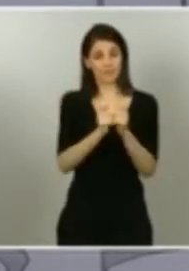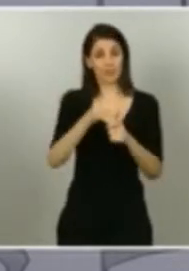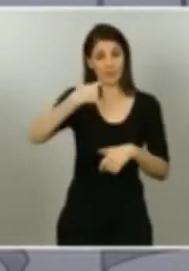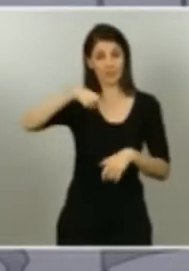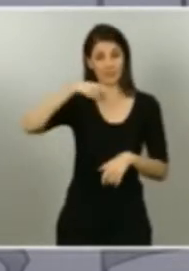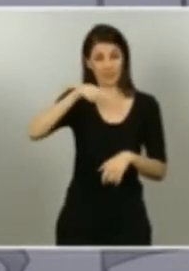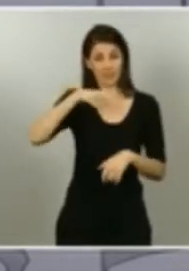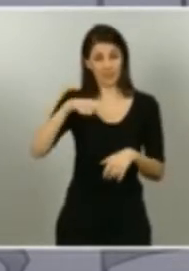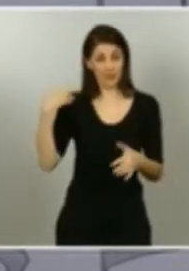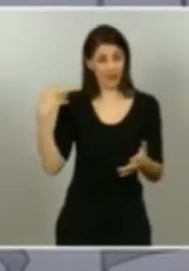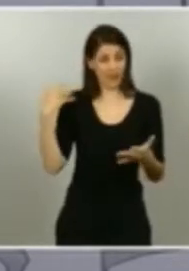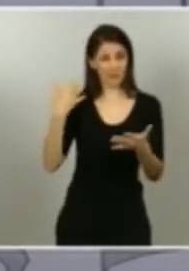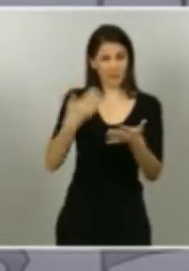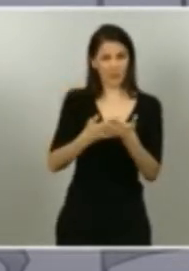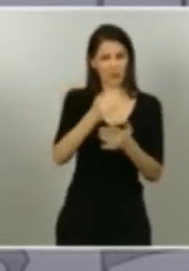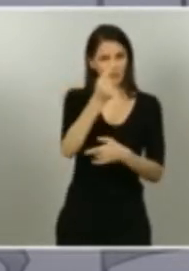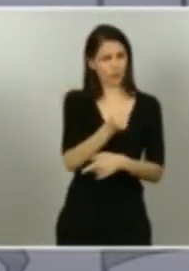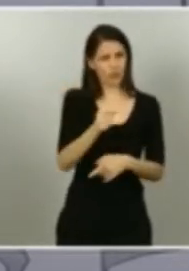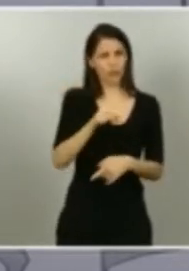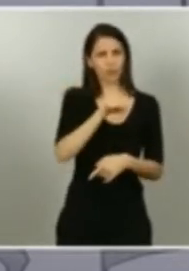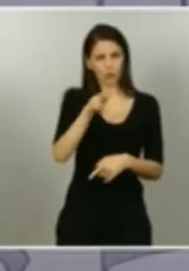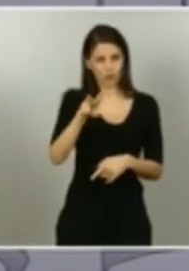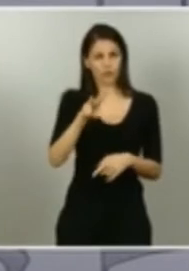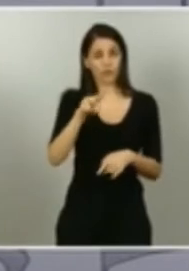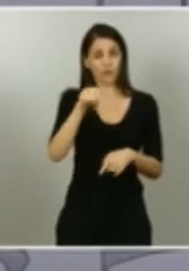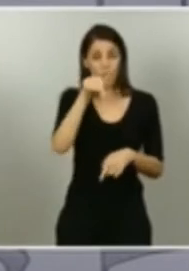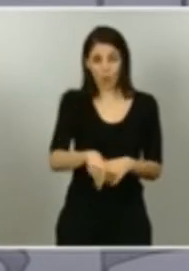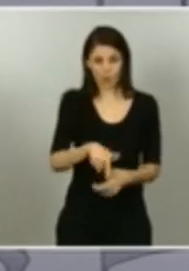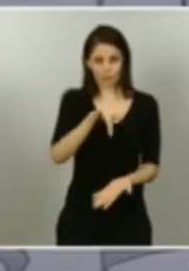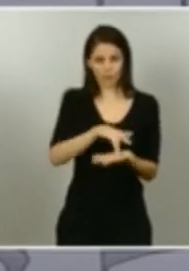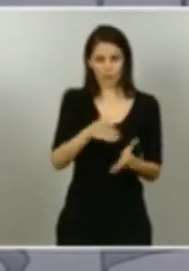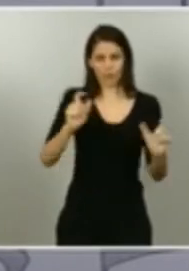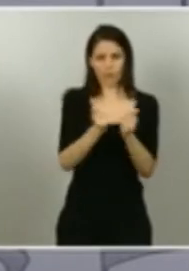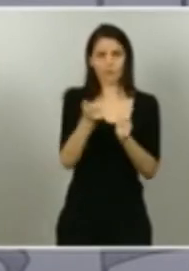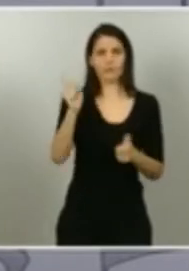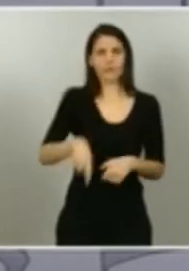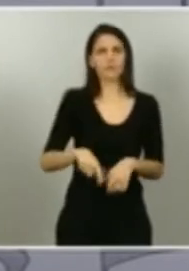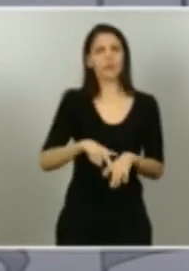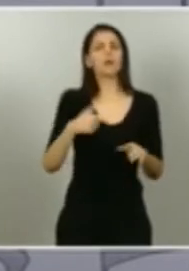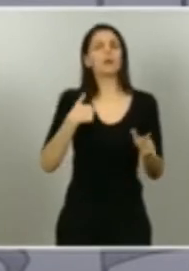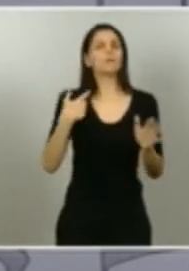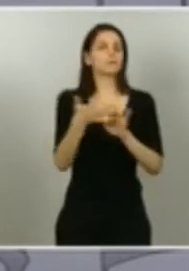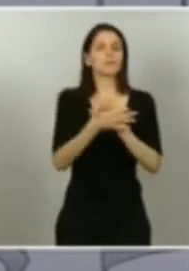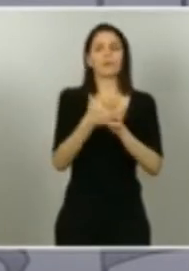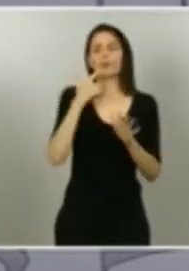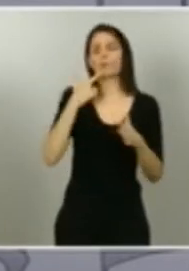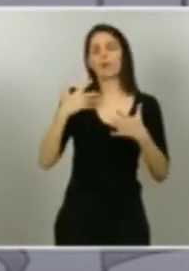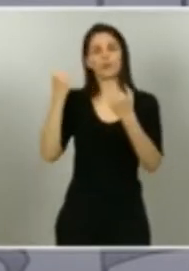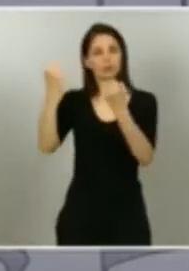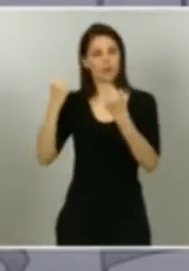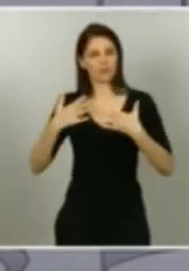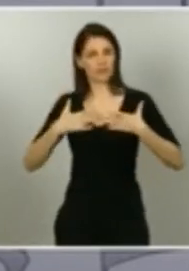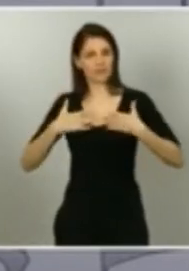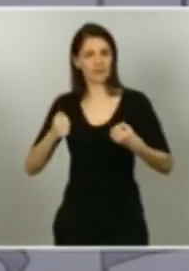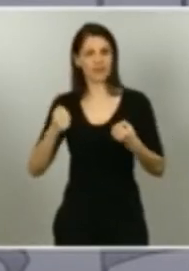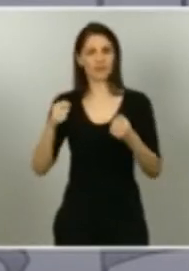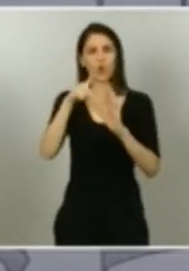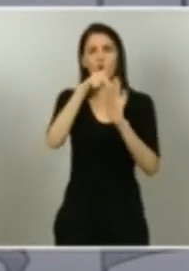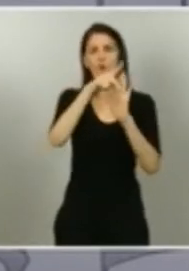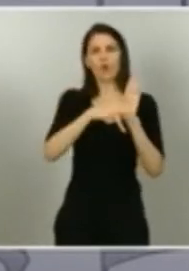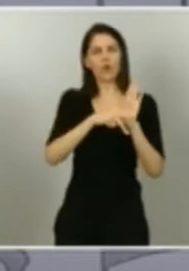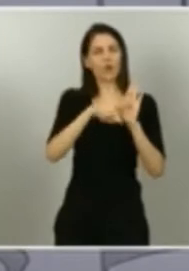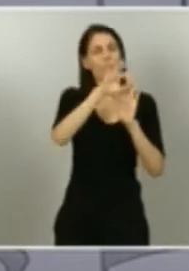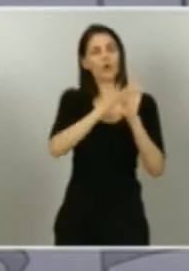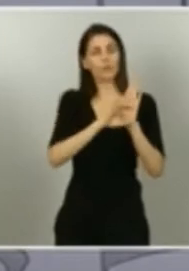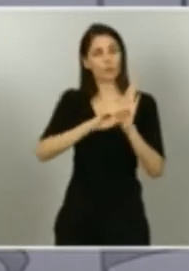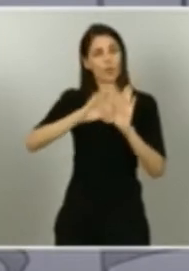múltiples cuestiones, las últimas órdenes que se aprobaron por parte de las autoridades sanitarias, así como el estatus de las fases de cada una de las